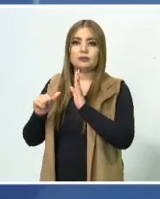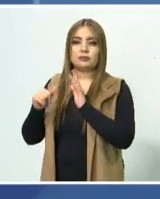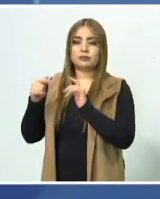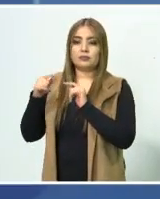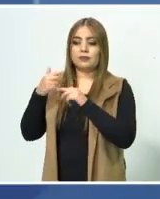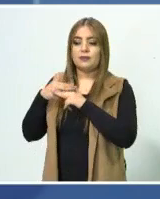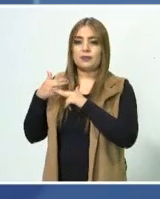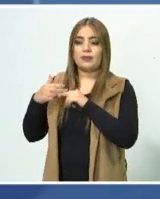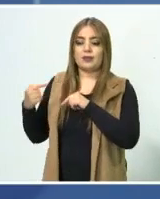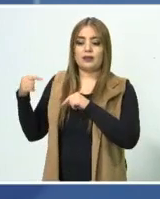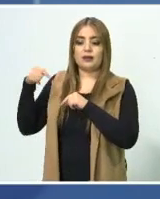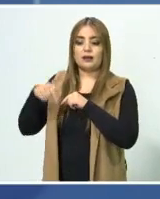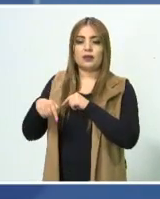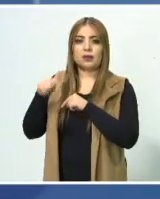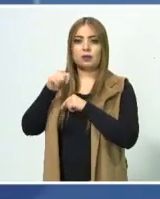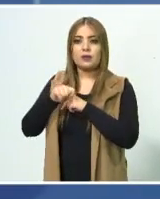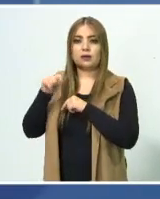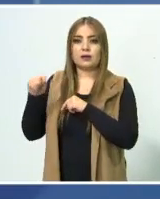Torreón.